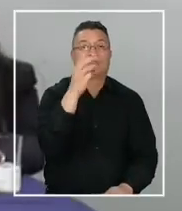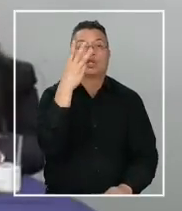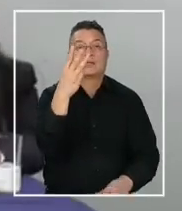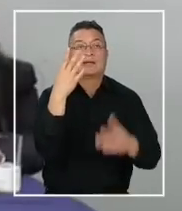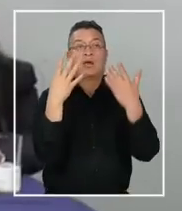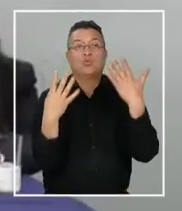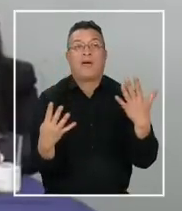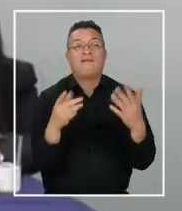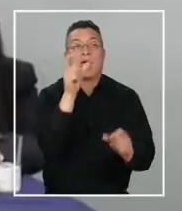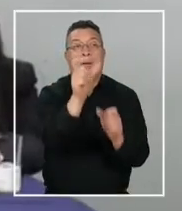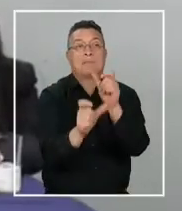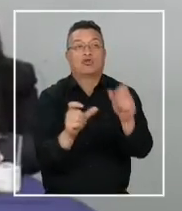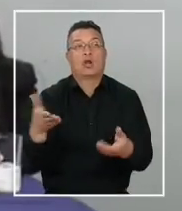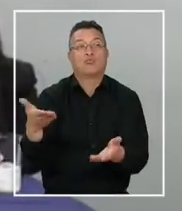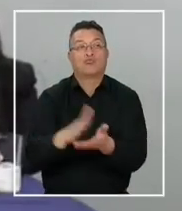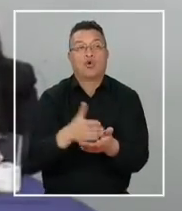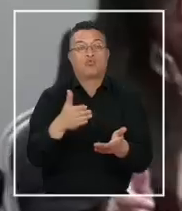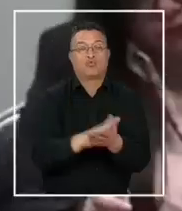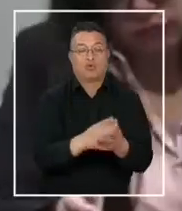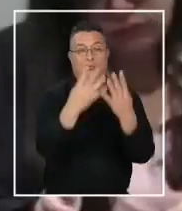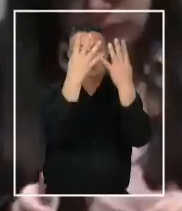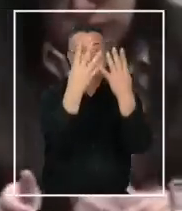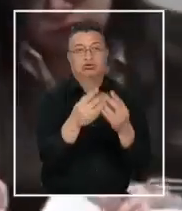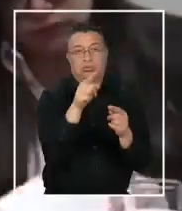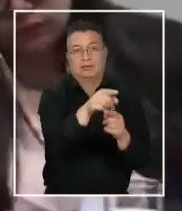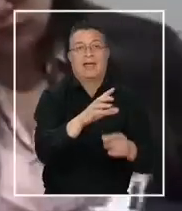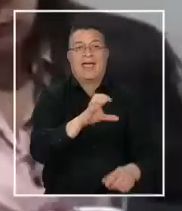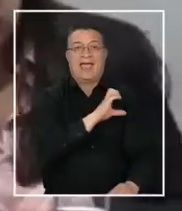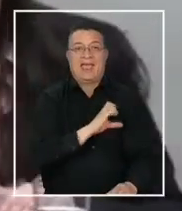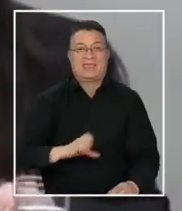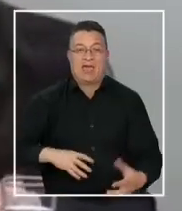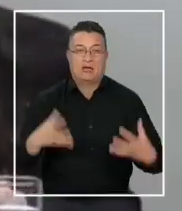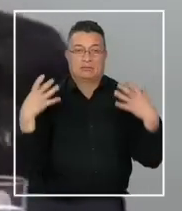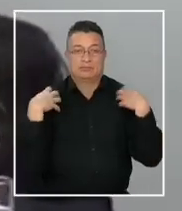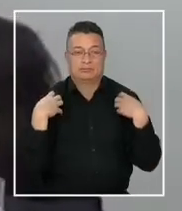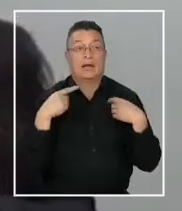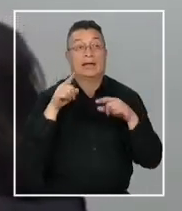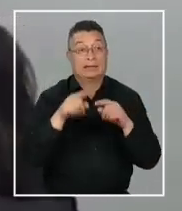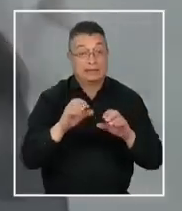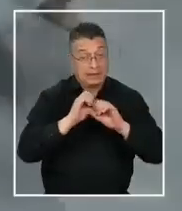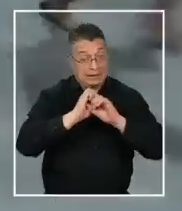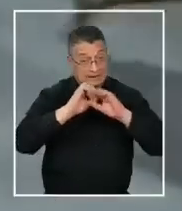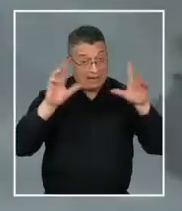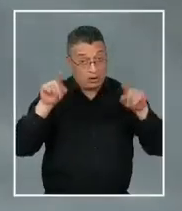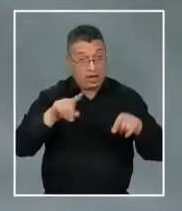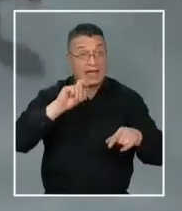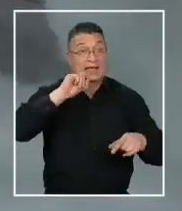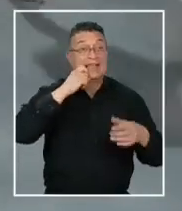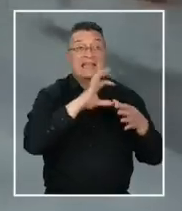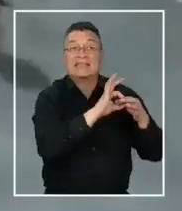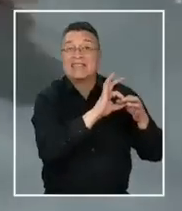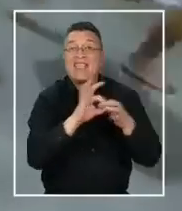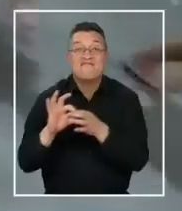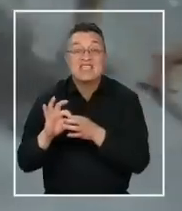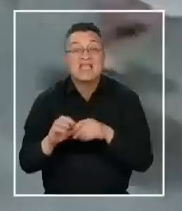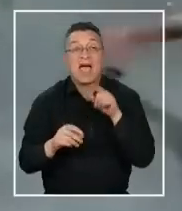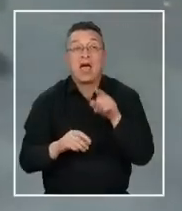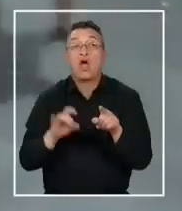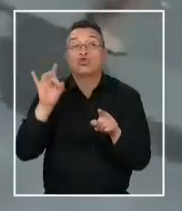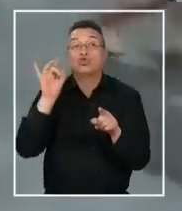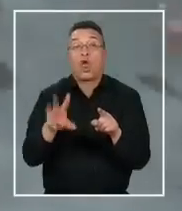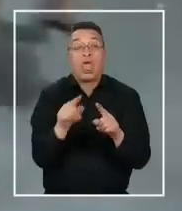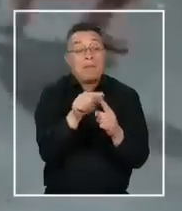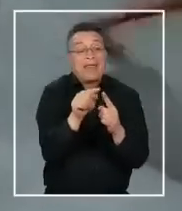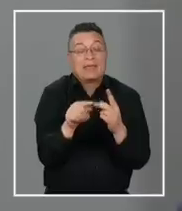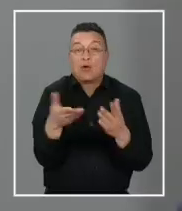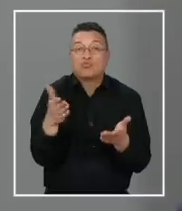personas que han muerto bajo custodia estatal. Aclaro que esto no significa que solo ellos